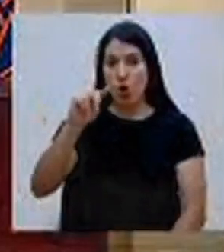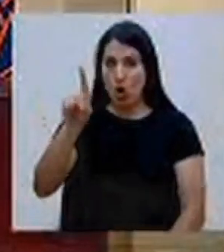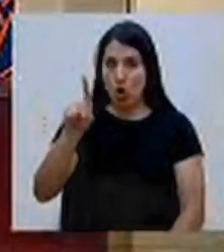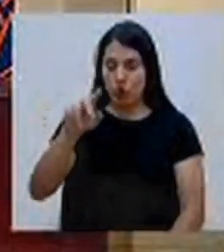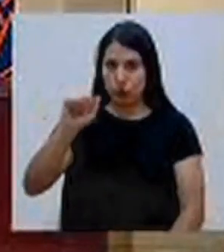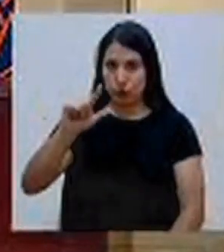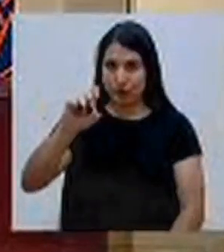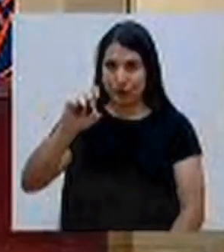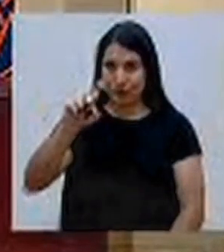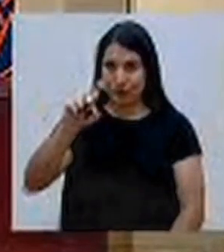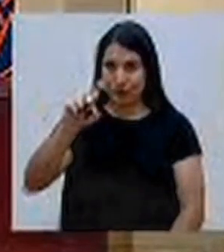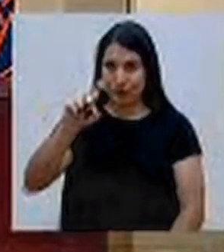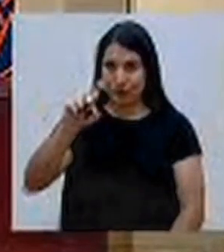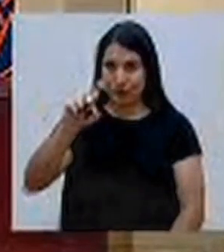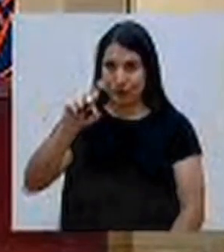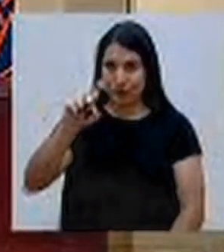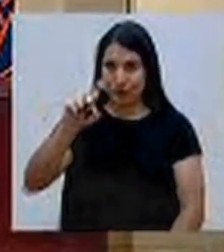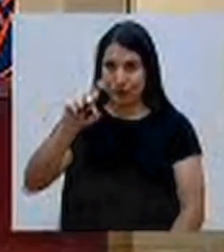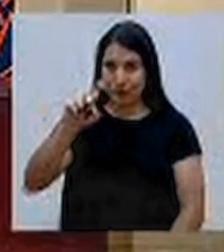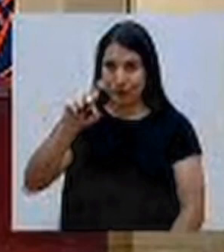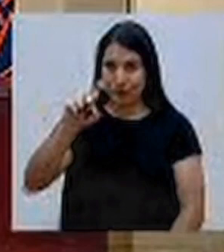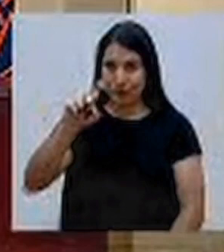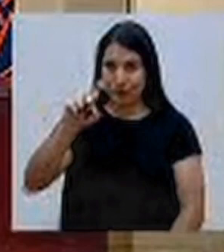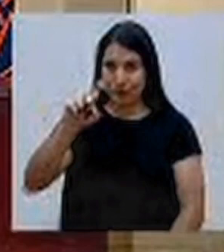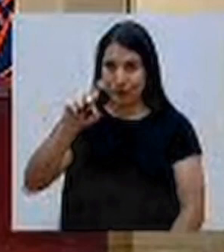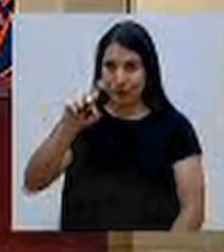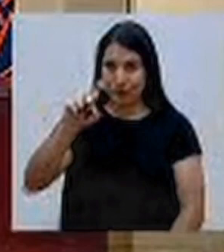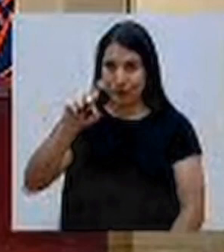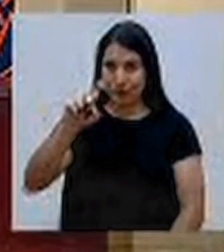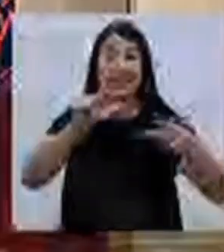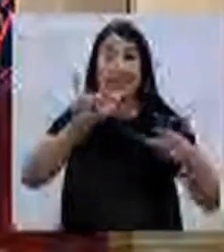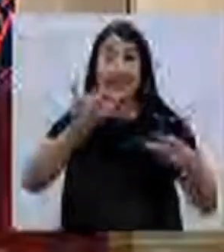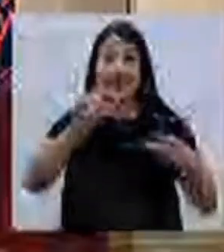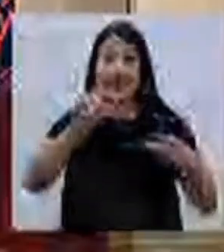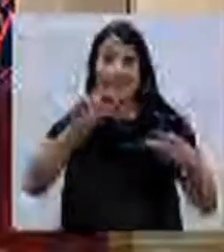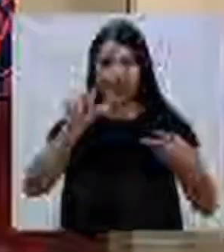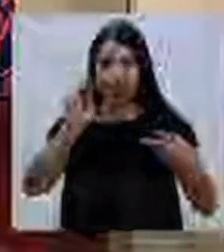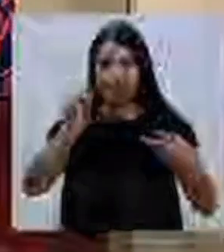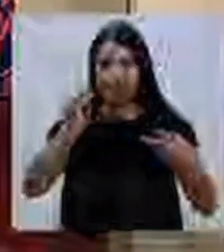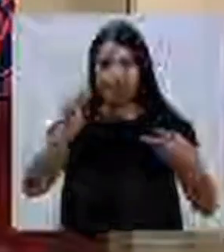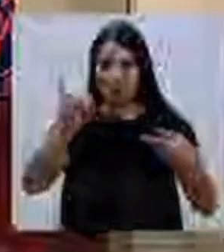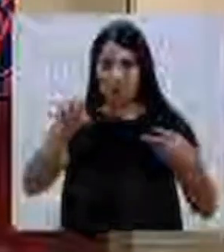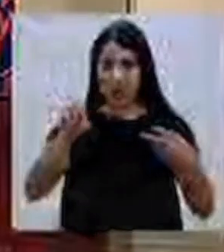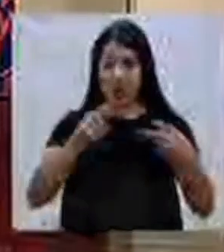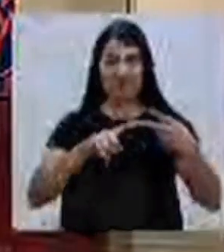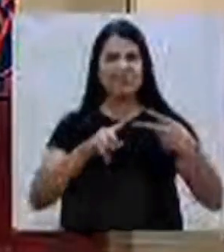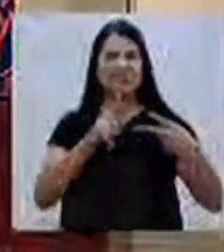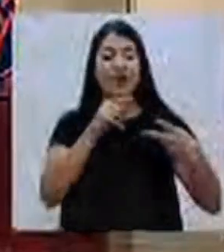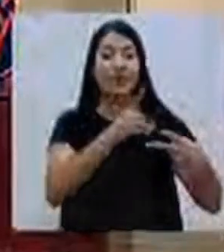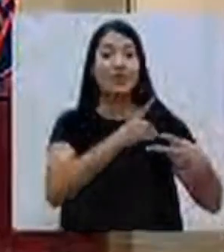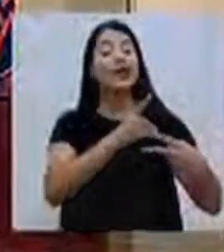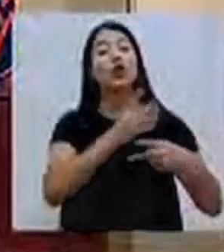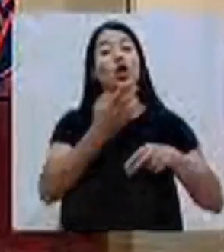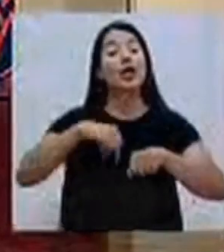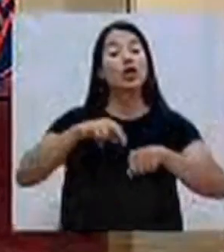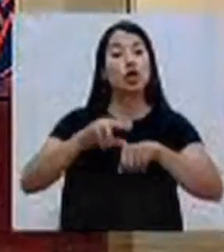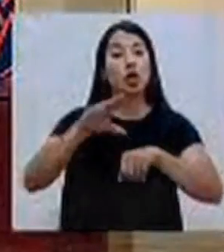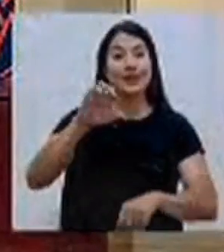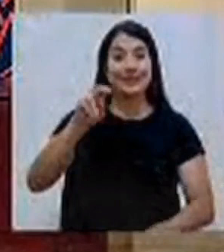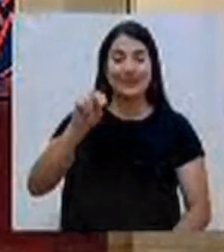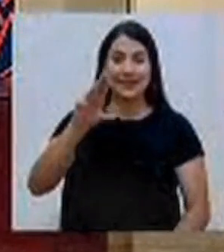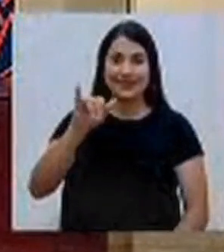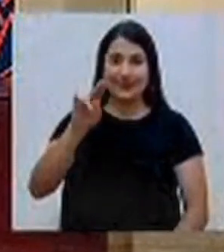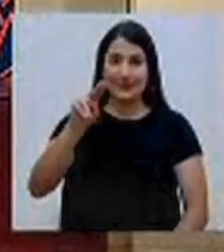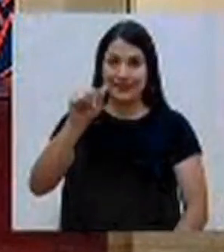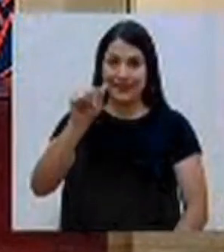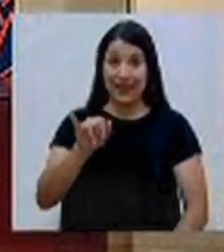brindar el reporte epidemiológico, y también doña Lidia Conejo, quien es la directora nacional de CENCININE. Escucharemos así